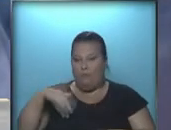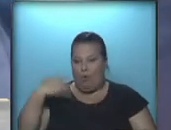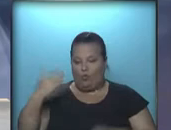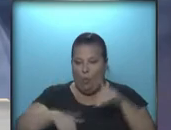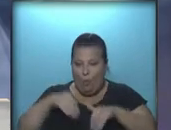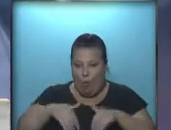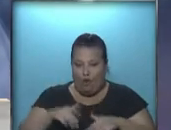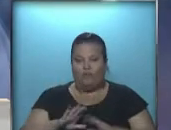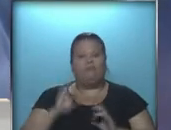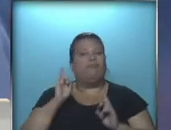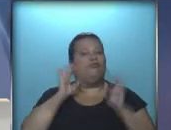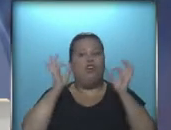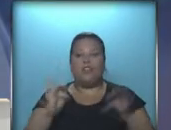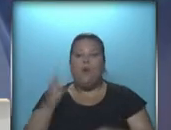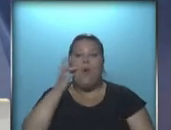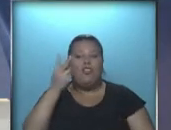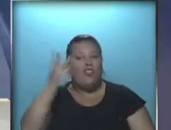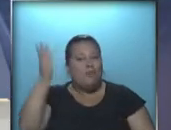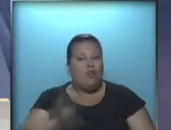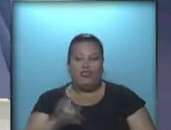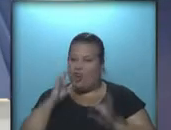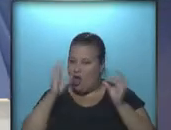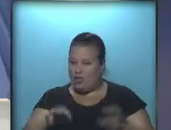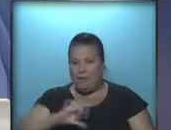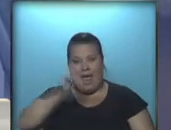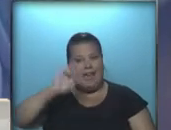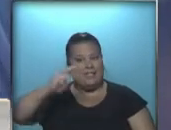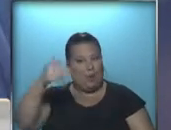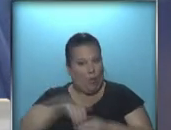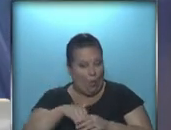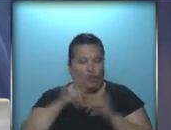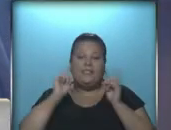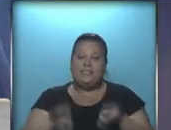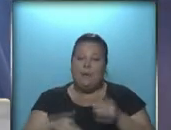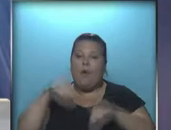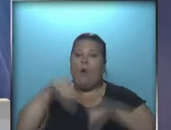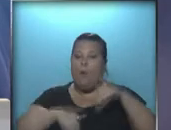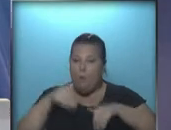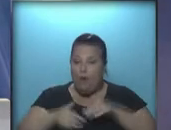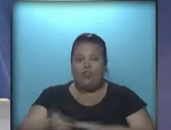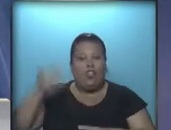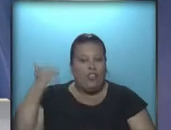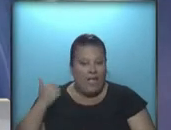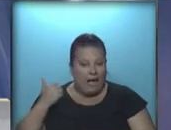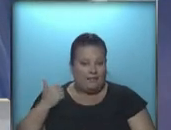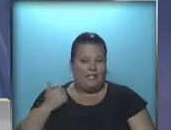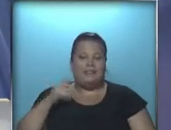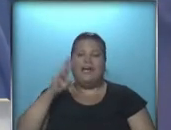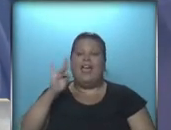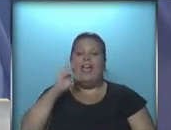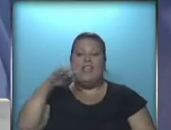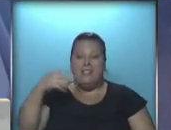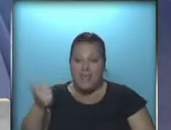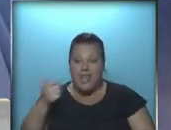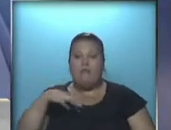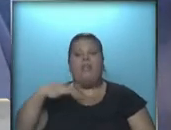votación. No alcanza con 42% para ganar la segunda vuelta, aunque también es verdad que en las elecciones anteriores, Dilma Rousseff también